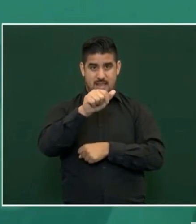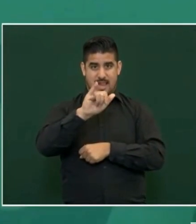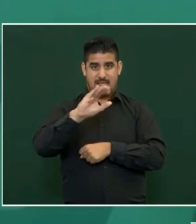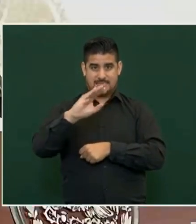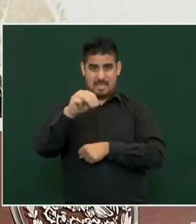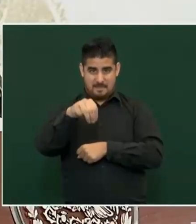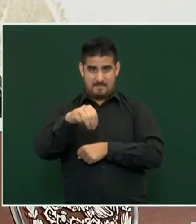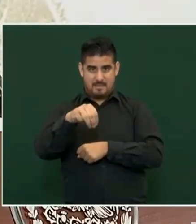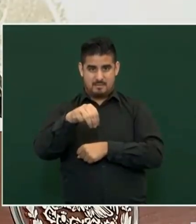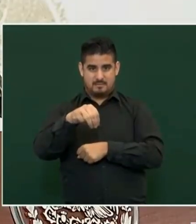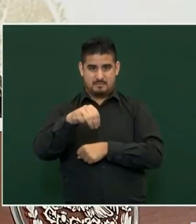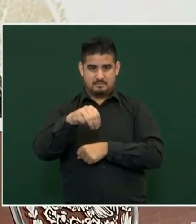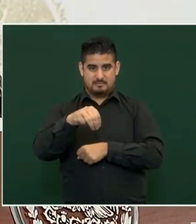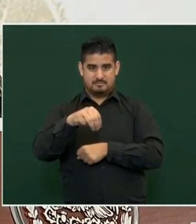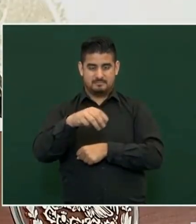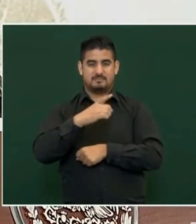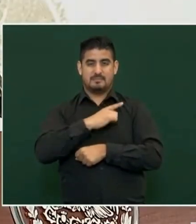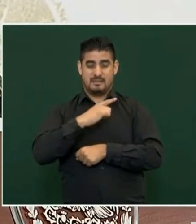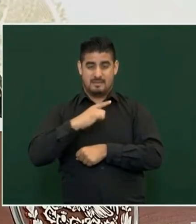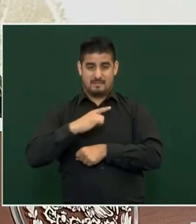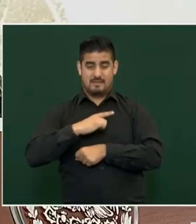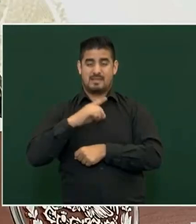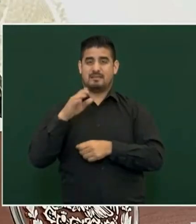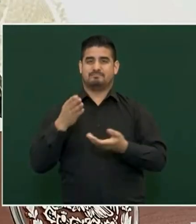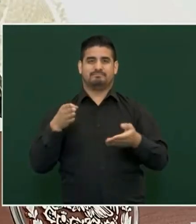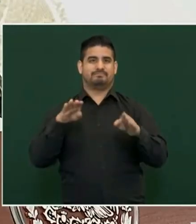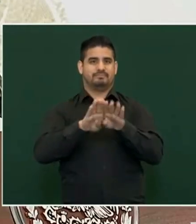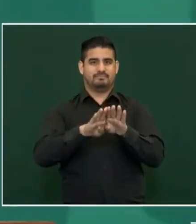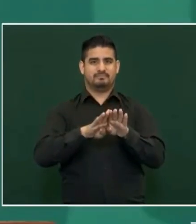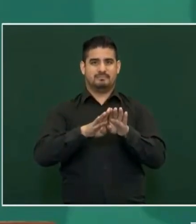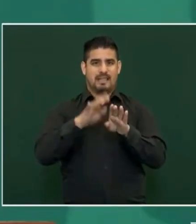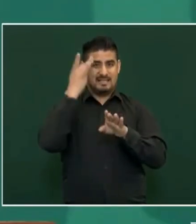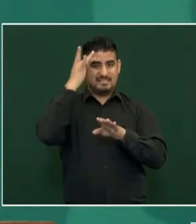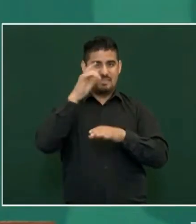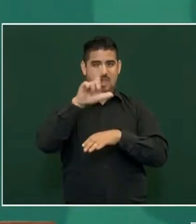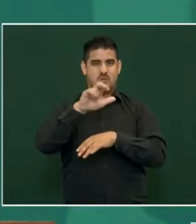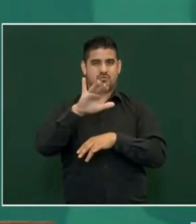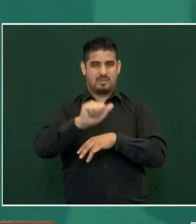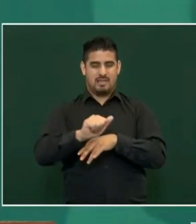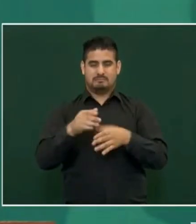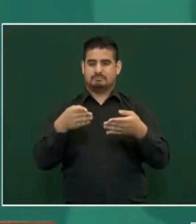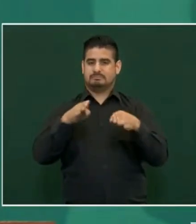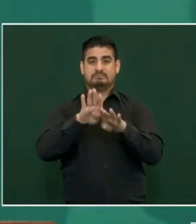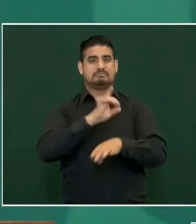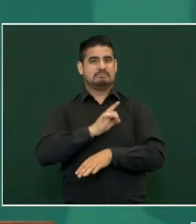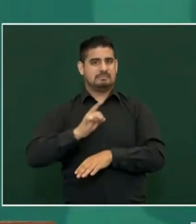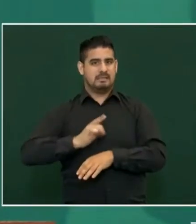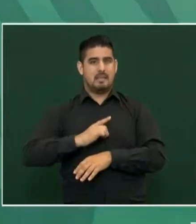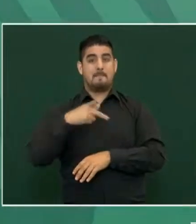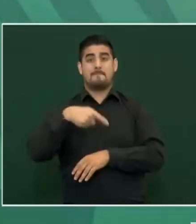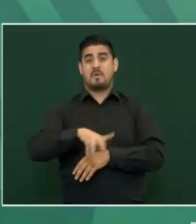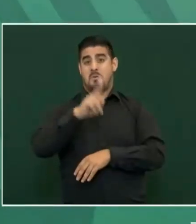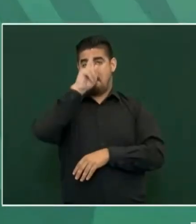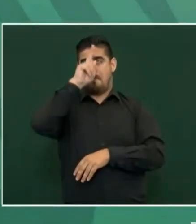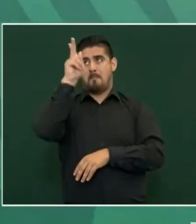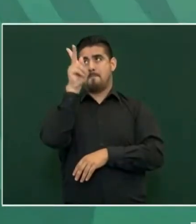aeropuerto militar de Santa Lucía. Pero lo peor de todo